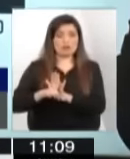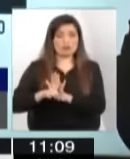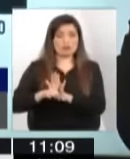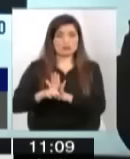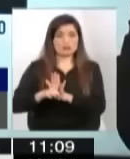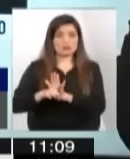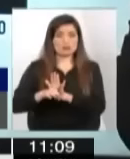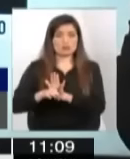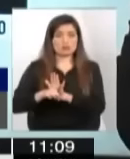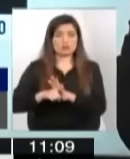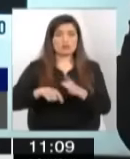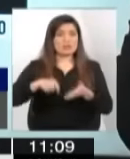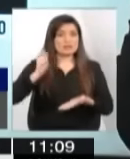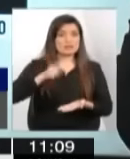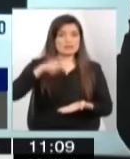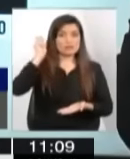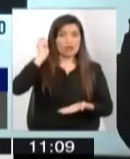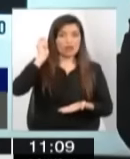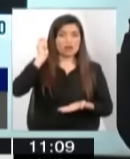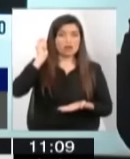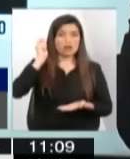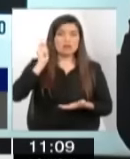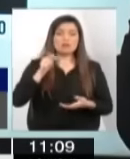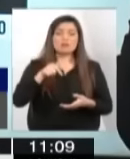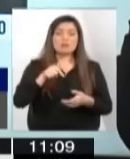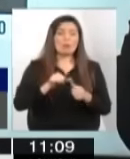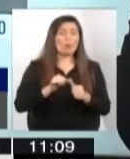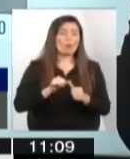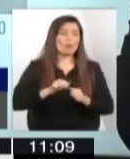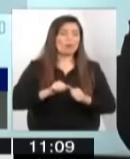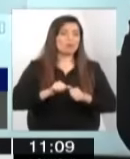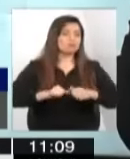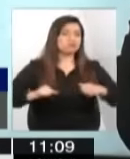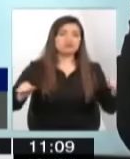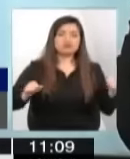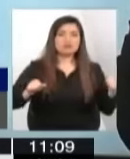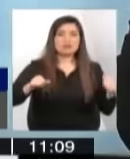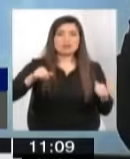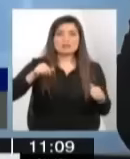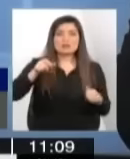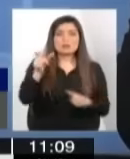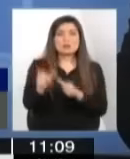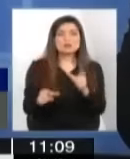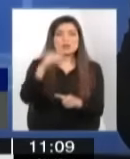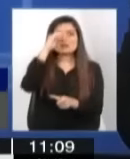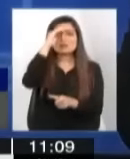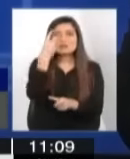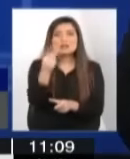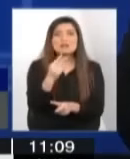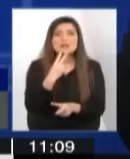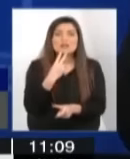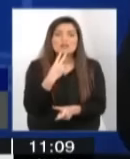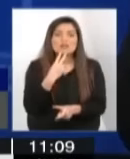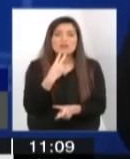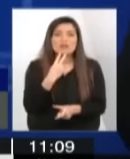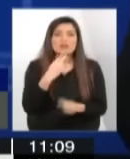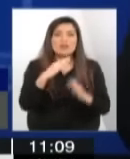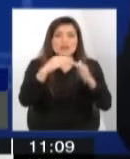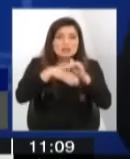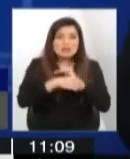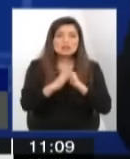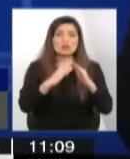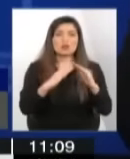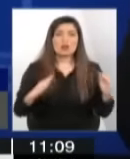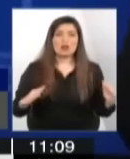las sentencias, las sentencias están muy alejadas de las vivencias, de las realidades que hoy día existen en los hogares y que